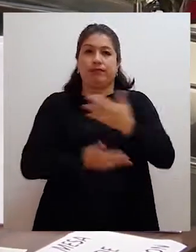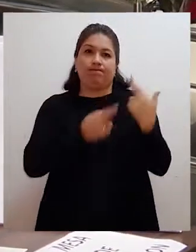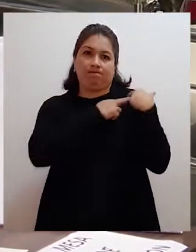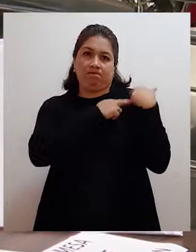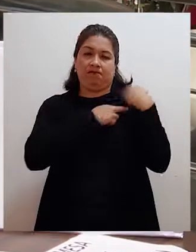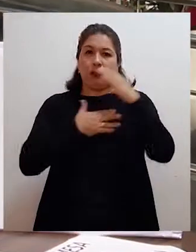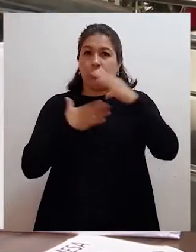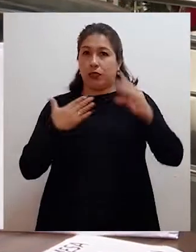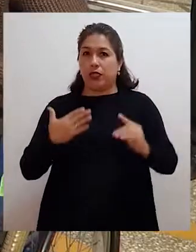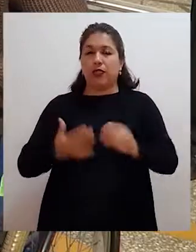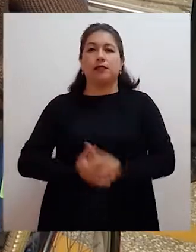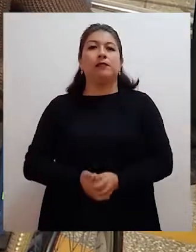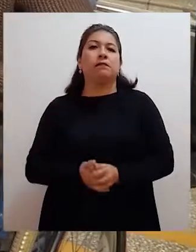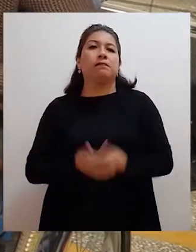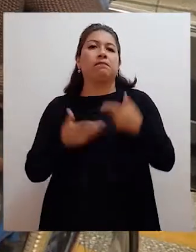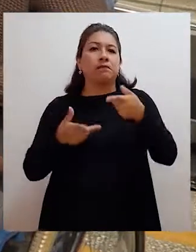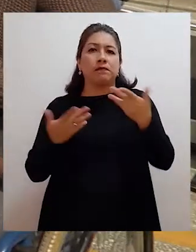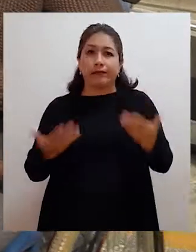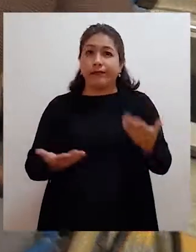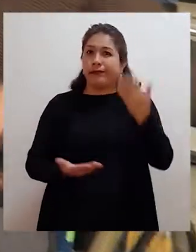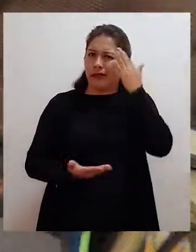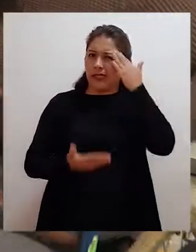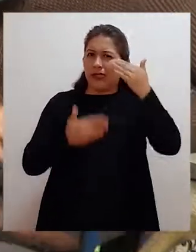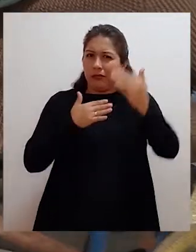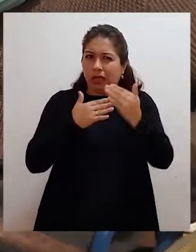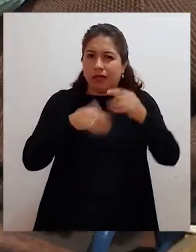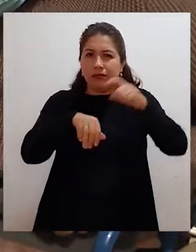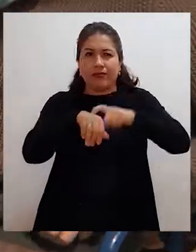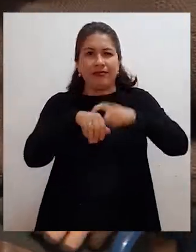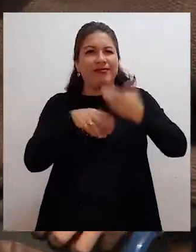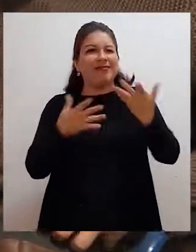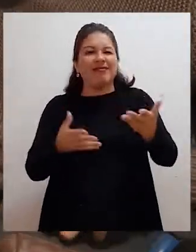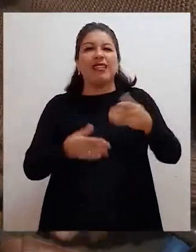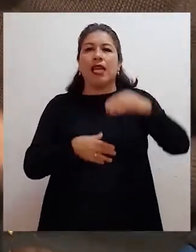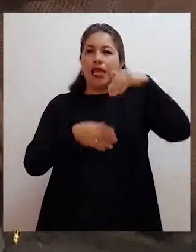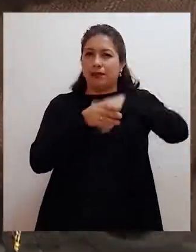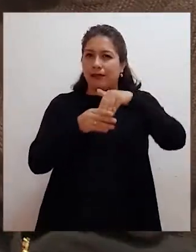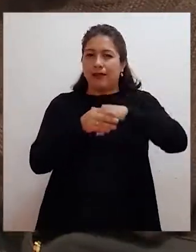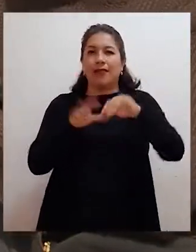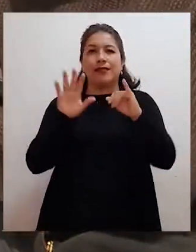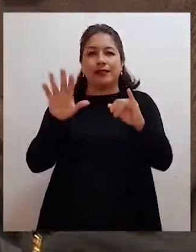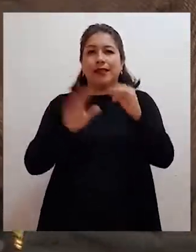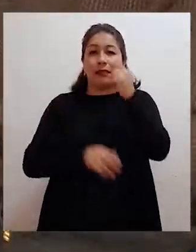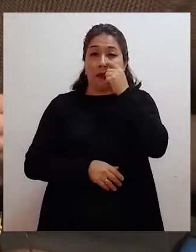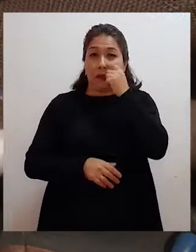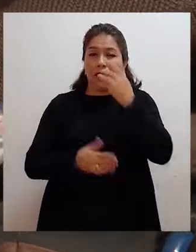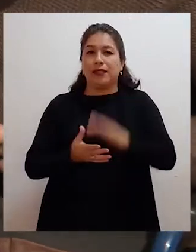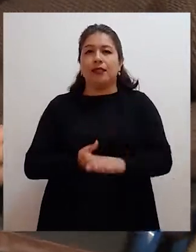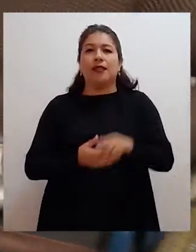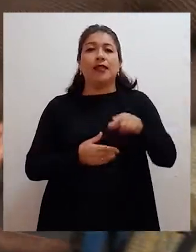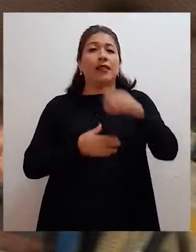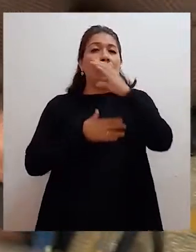¿Qué es la Constitución de Conadi?